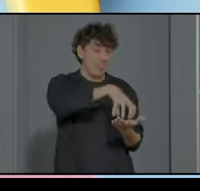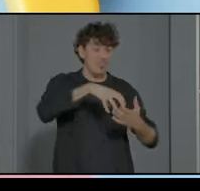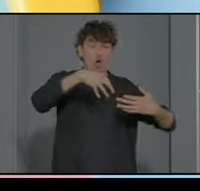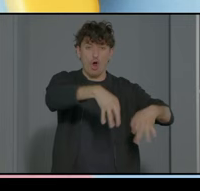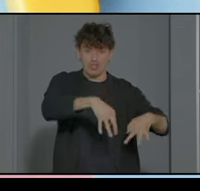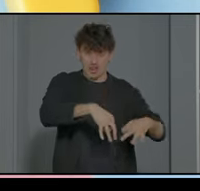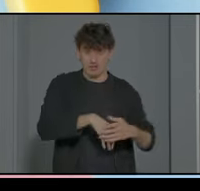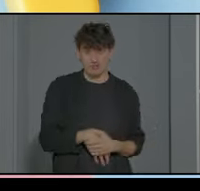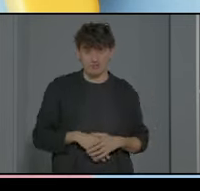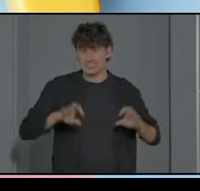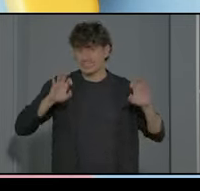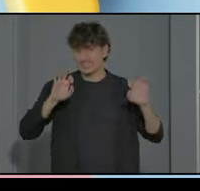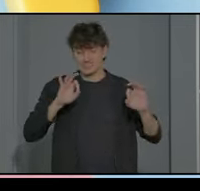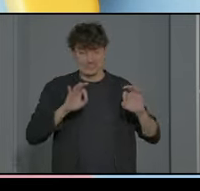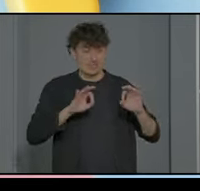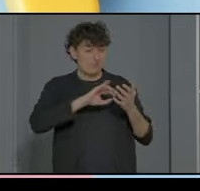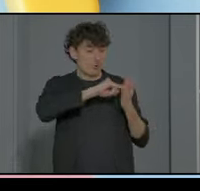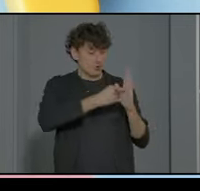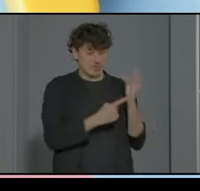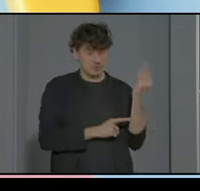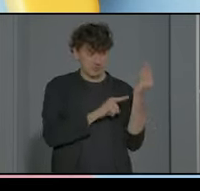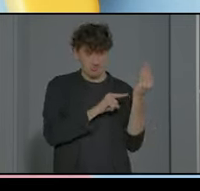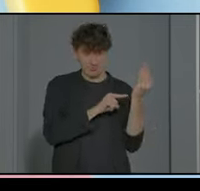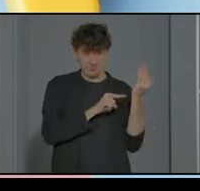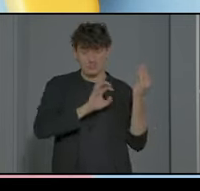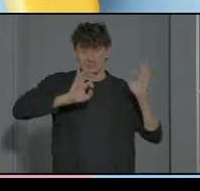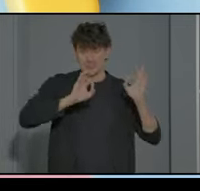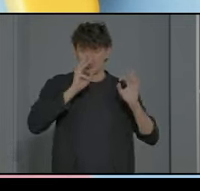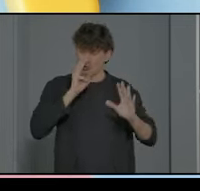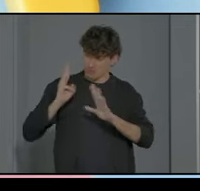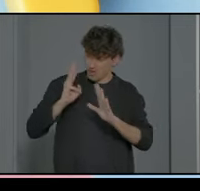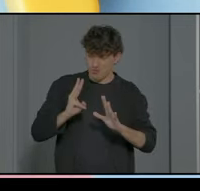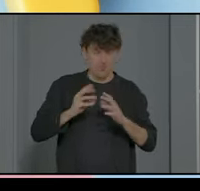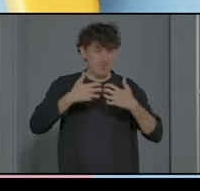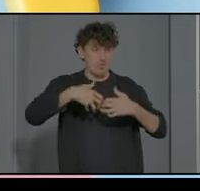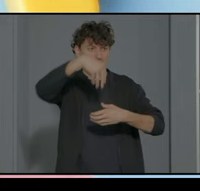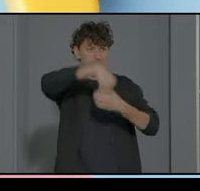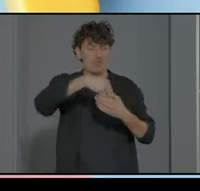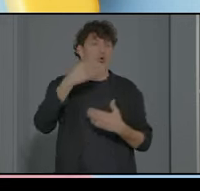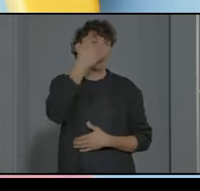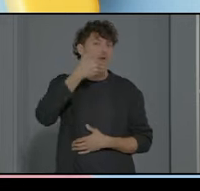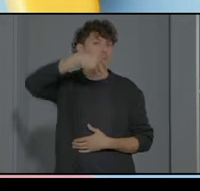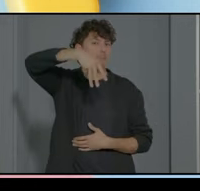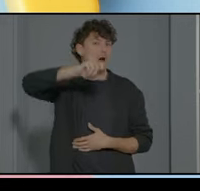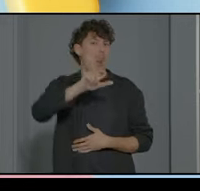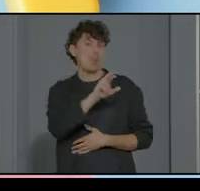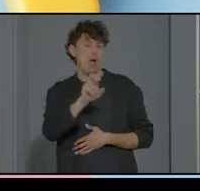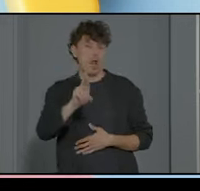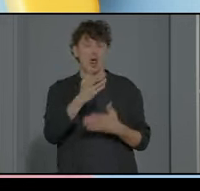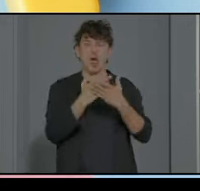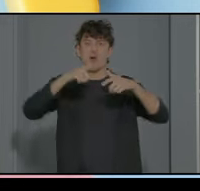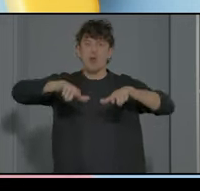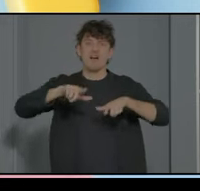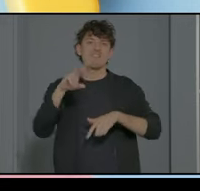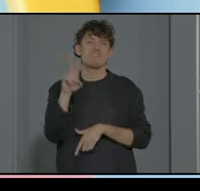la puesta en marcha y desarrollo de este proyecto y lleva funcionando ocho años concretamente en el colegio Malvar el aula Valde Luz que es